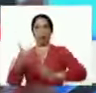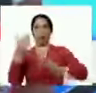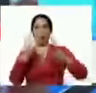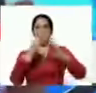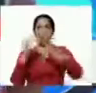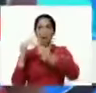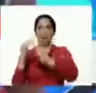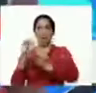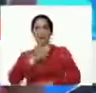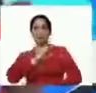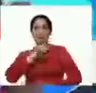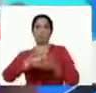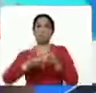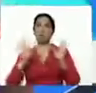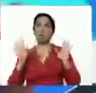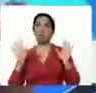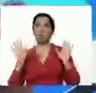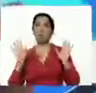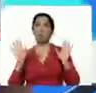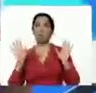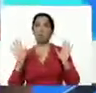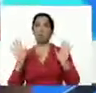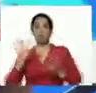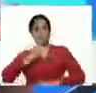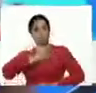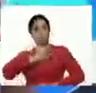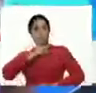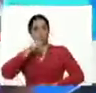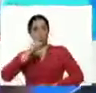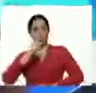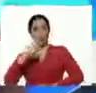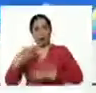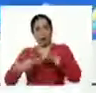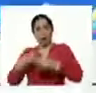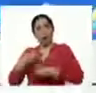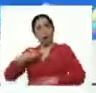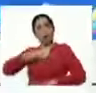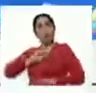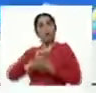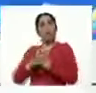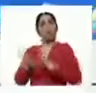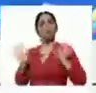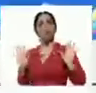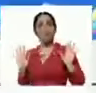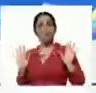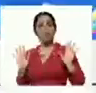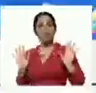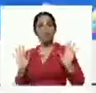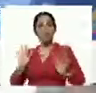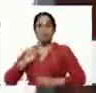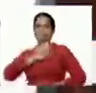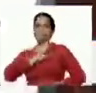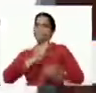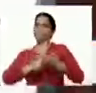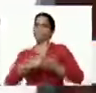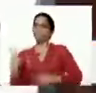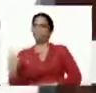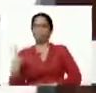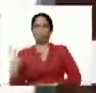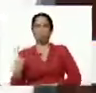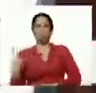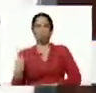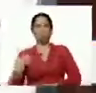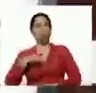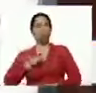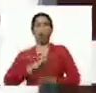Silita y Nico y hacemos nuestra arepita. Silita y Nico con su arepita.